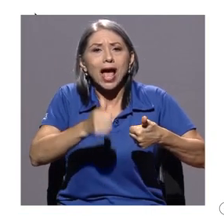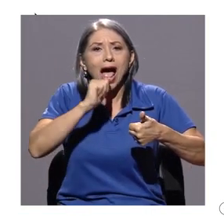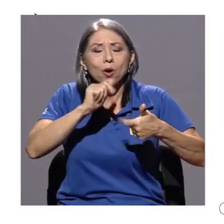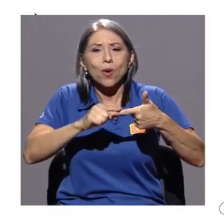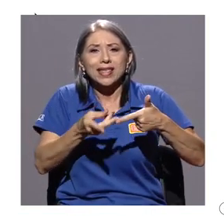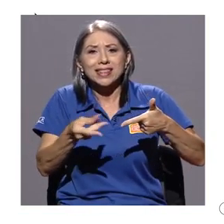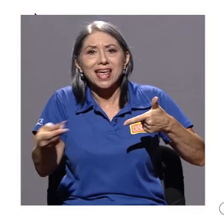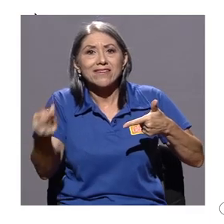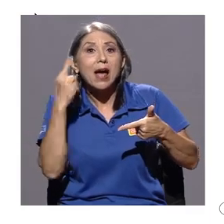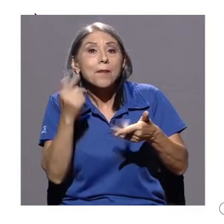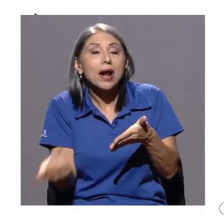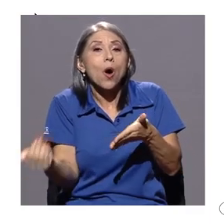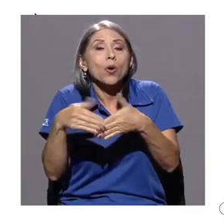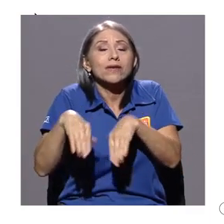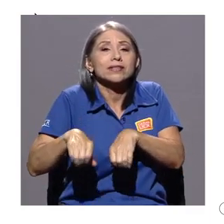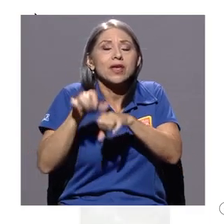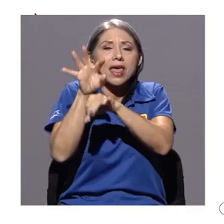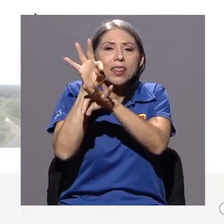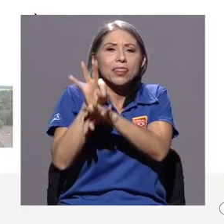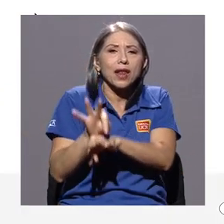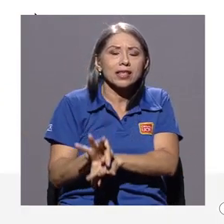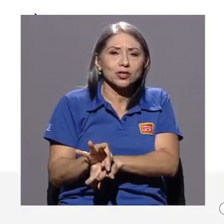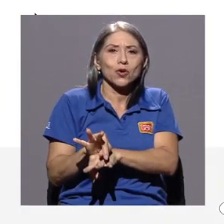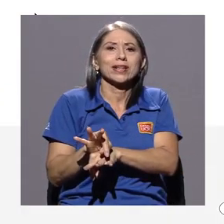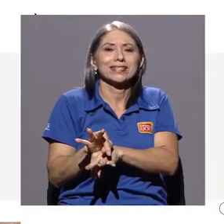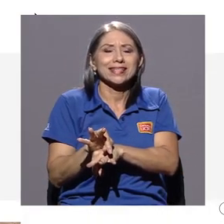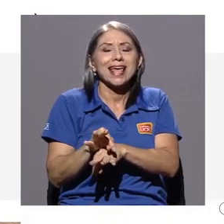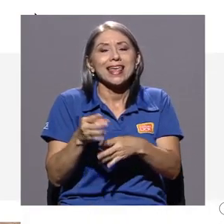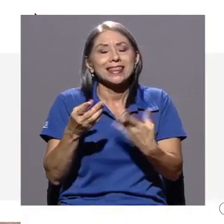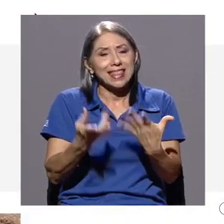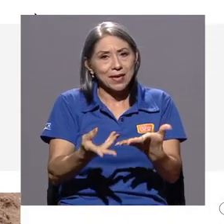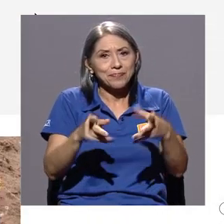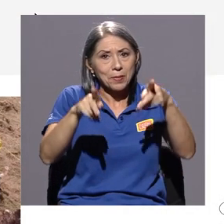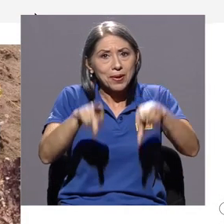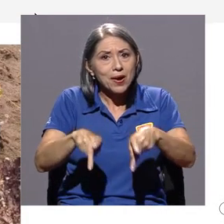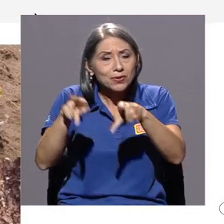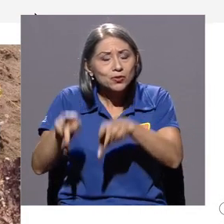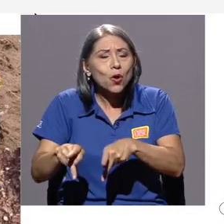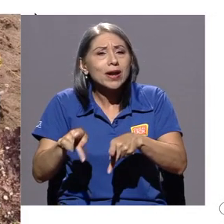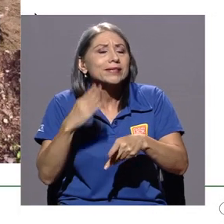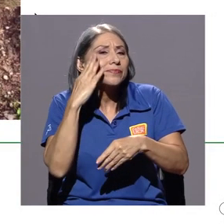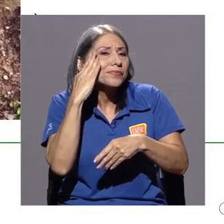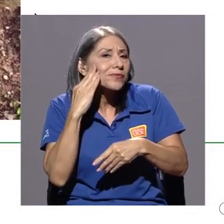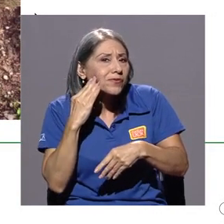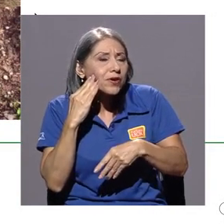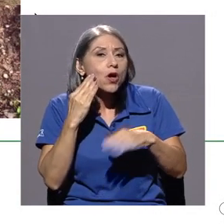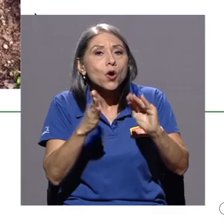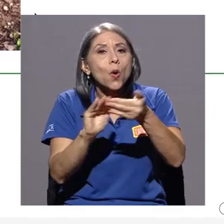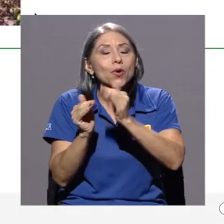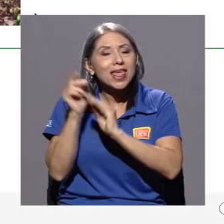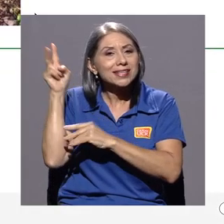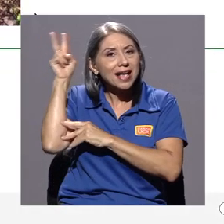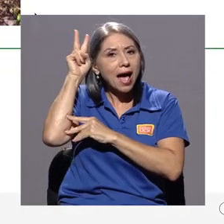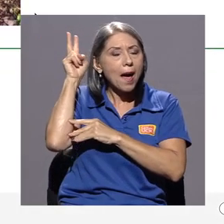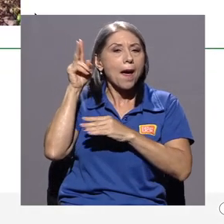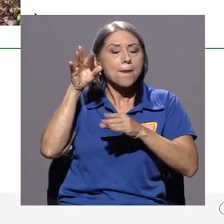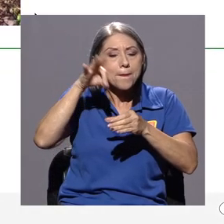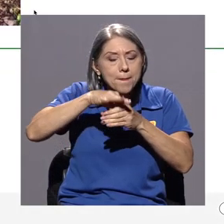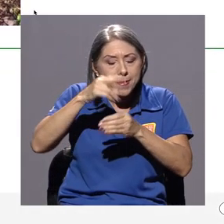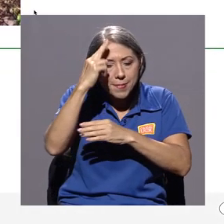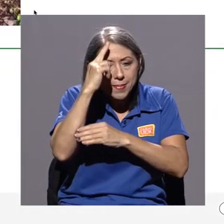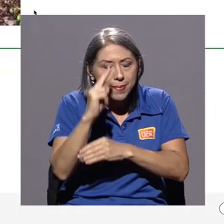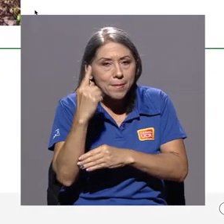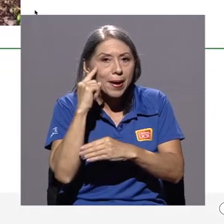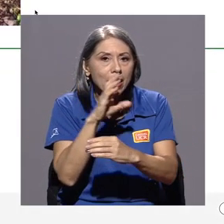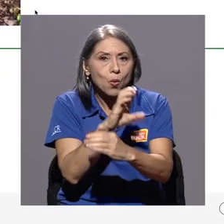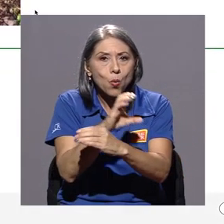recuperar las tradiciones y saberes de pueblos indígenas, afrodescendientes y comunidades campesinas que permitan defender, cuidar